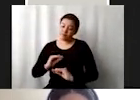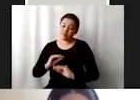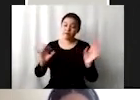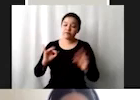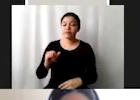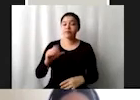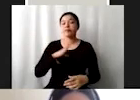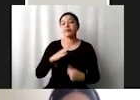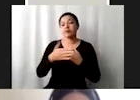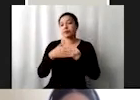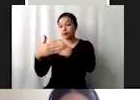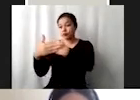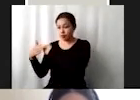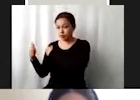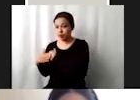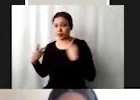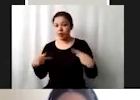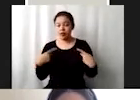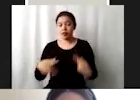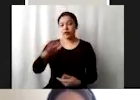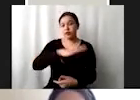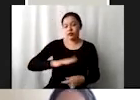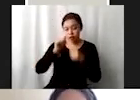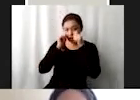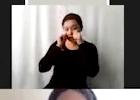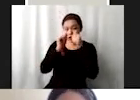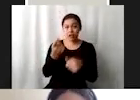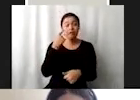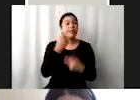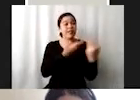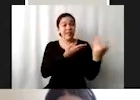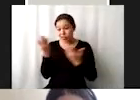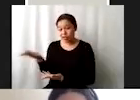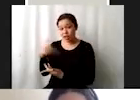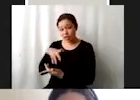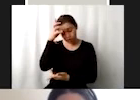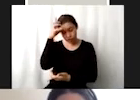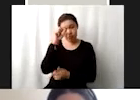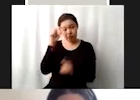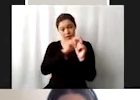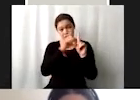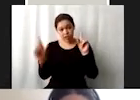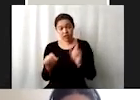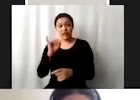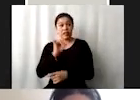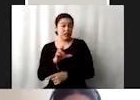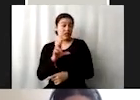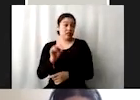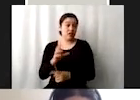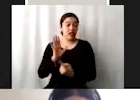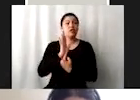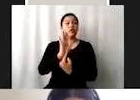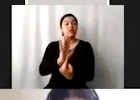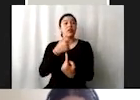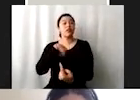llamado también para que la sociedad esté atenta a cuáles son esas definiciones nacionales y realmente están reflejando lo que nosotros